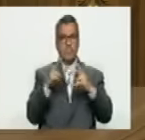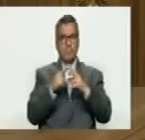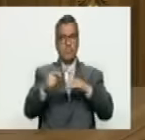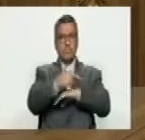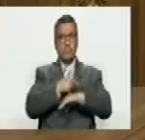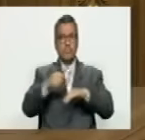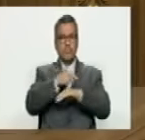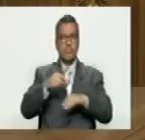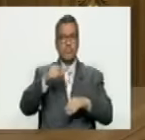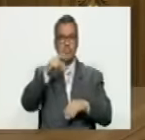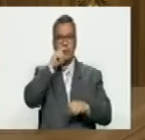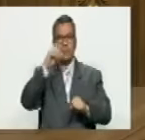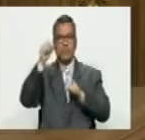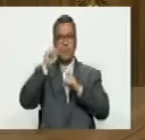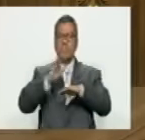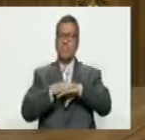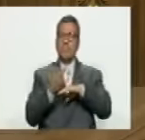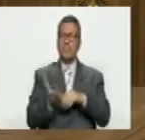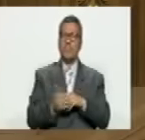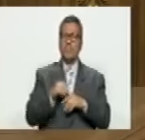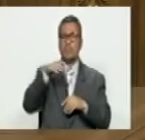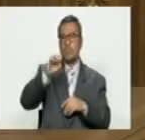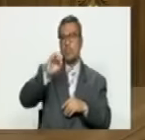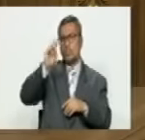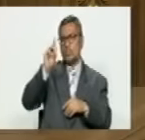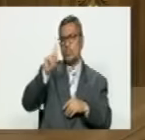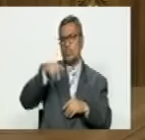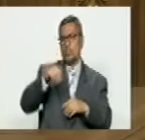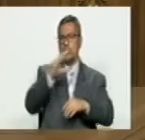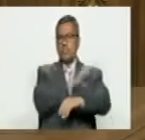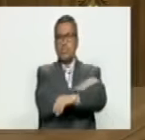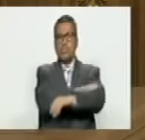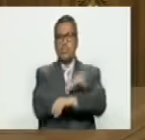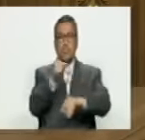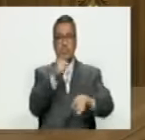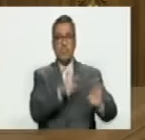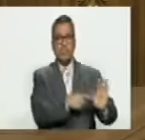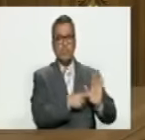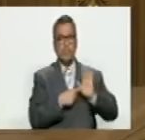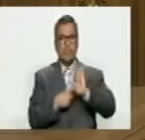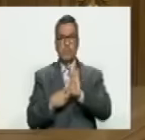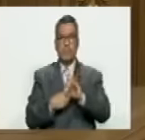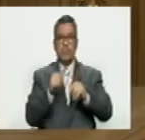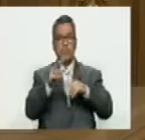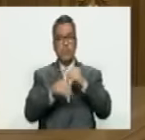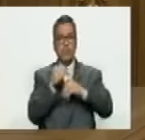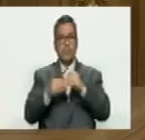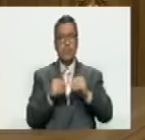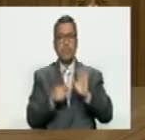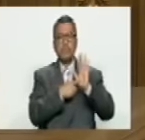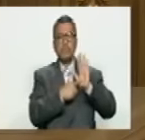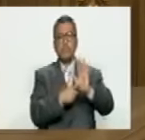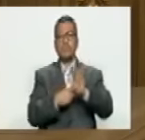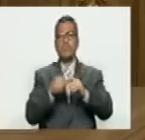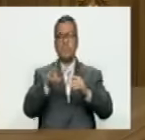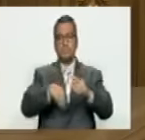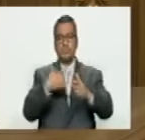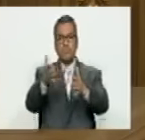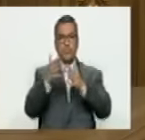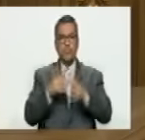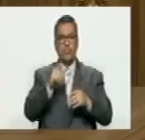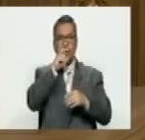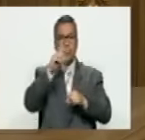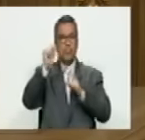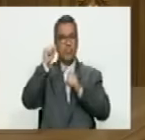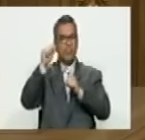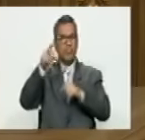gobierno de Maduro ¿por qué? porque Edmundo González y la oposición demostró demostró que había ganado que Maduro no